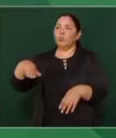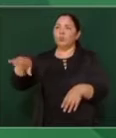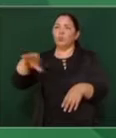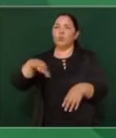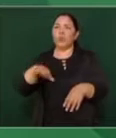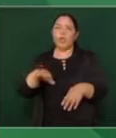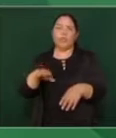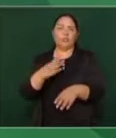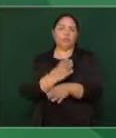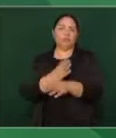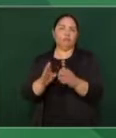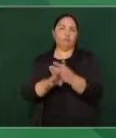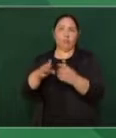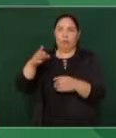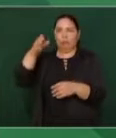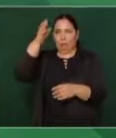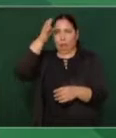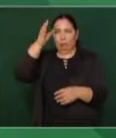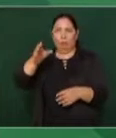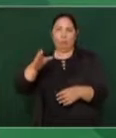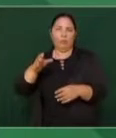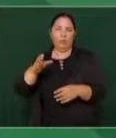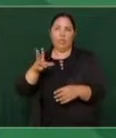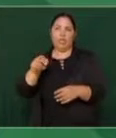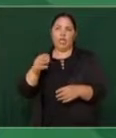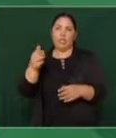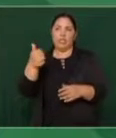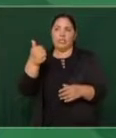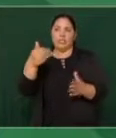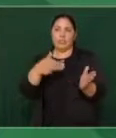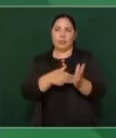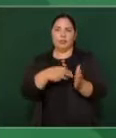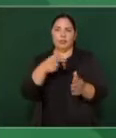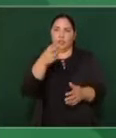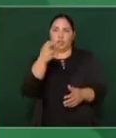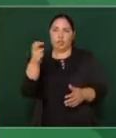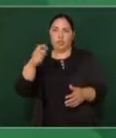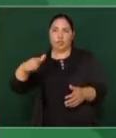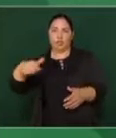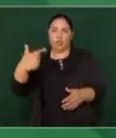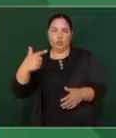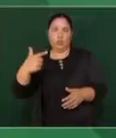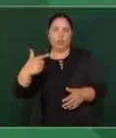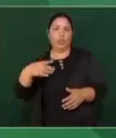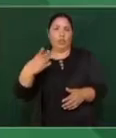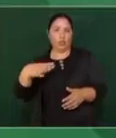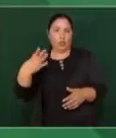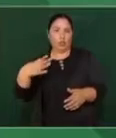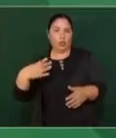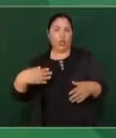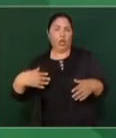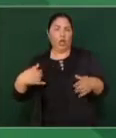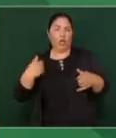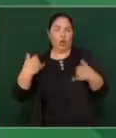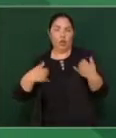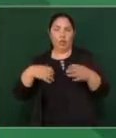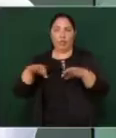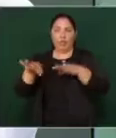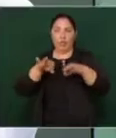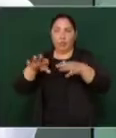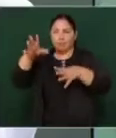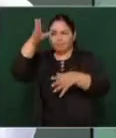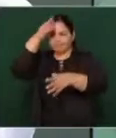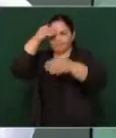conductas antisociales, son 6 mil 214 jóvenes que están trabajando de aprendices,